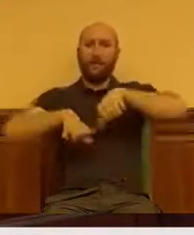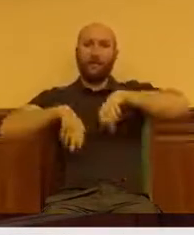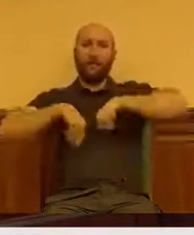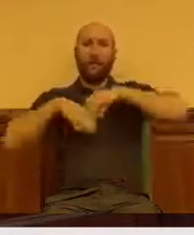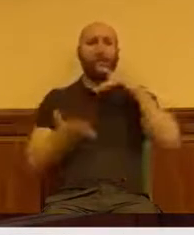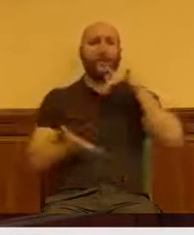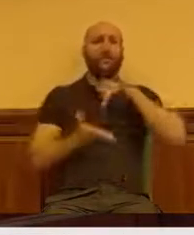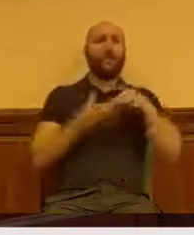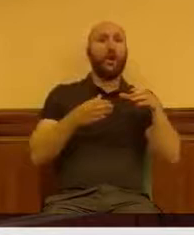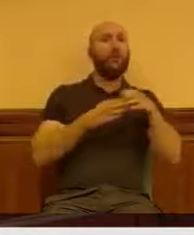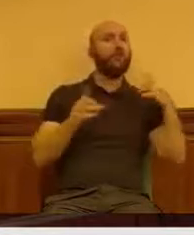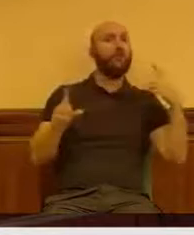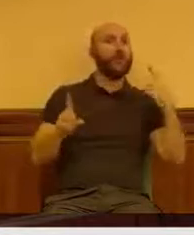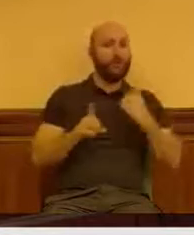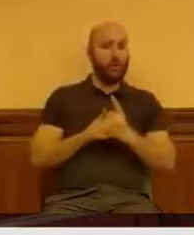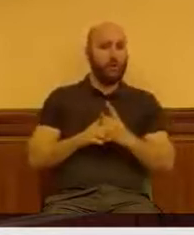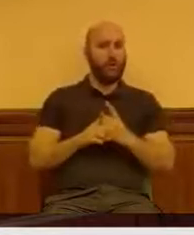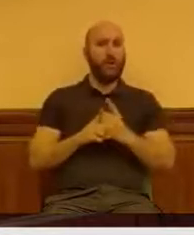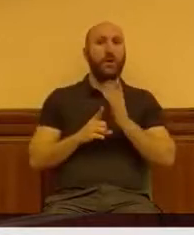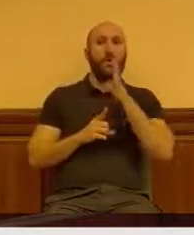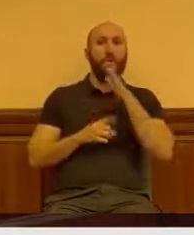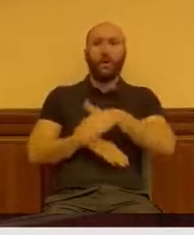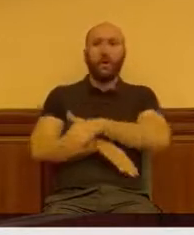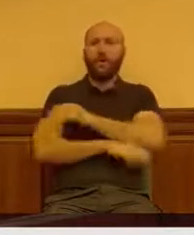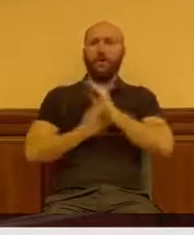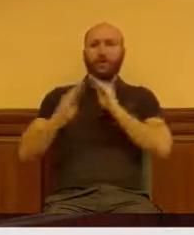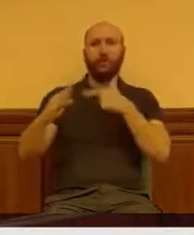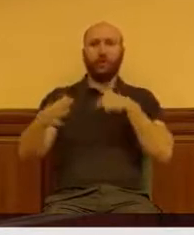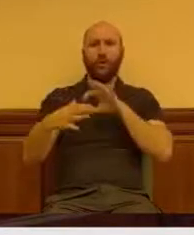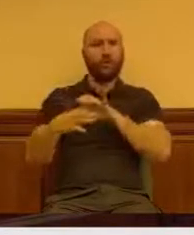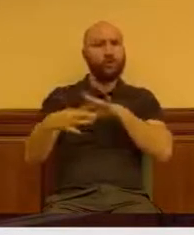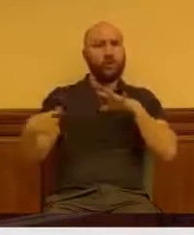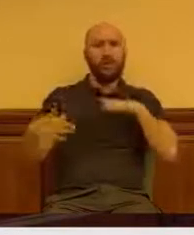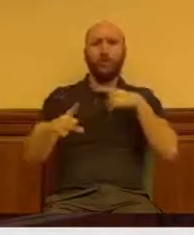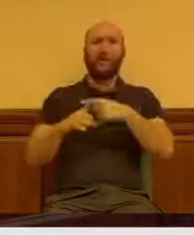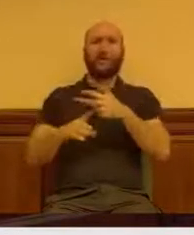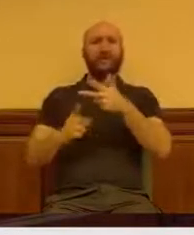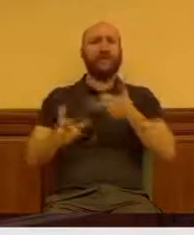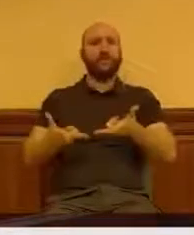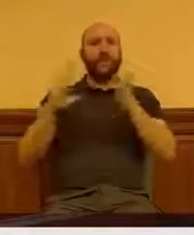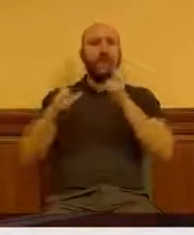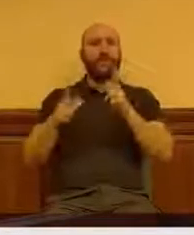porque no me identifico con su Gobierno y en mi derecho democrático a no formar parte de él. Gracias.